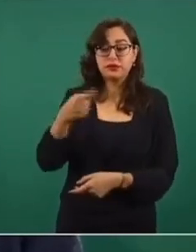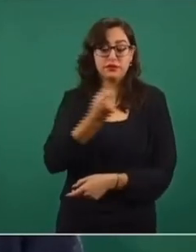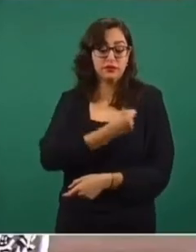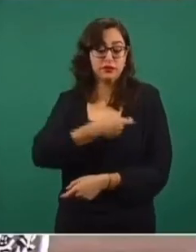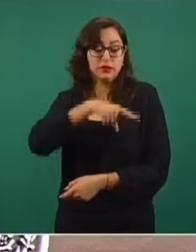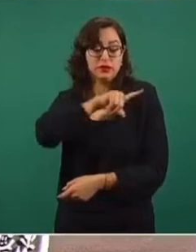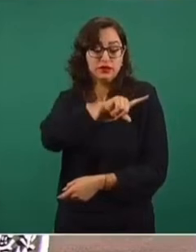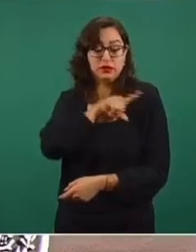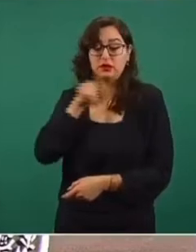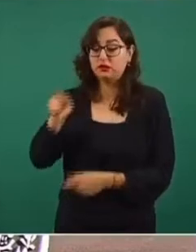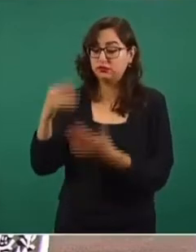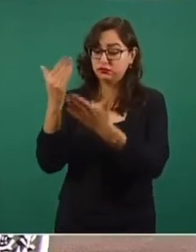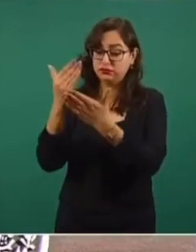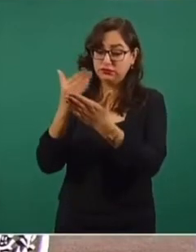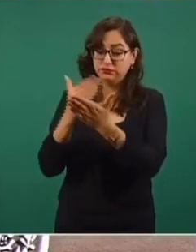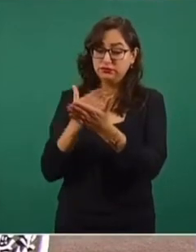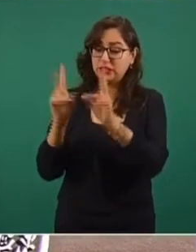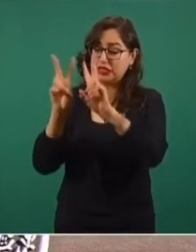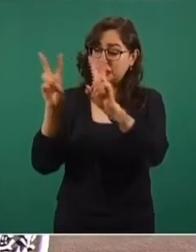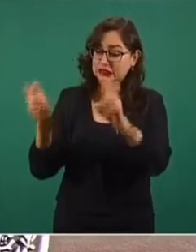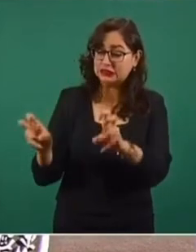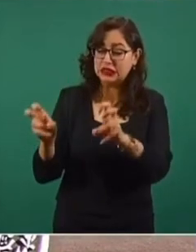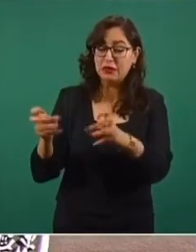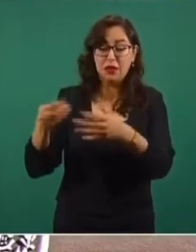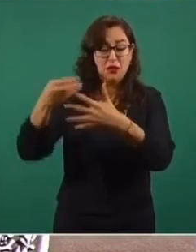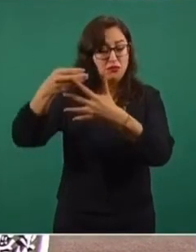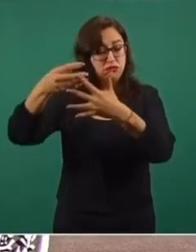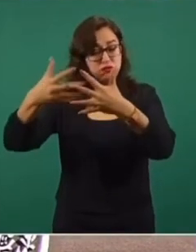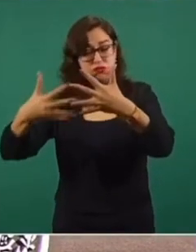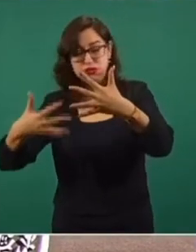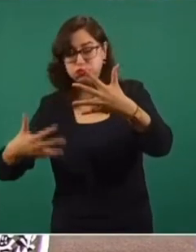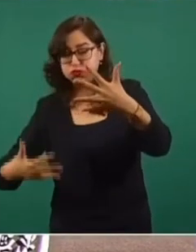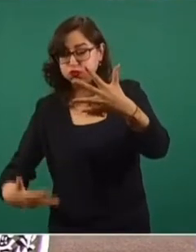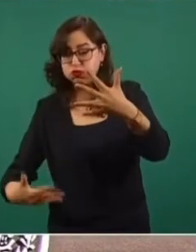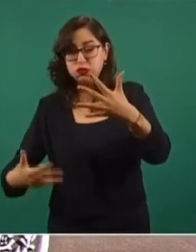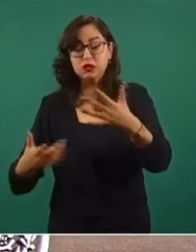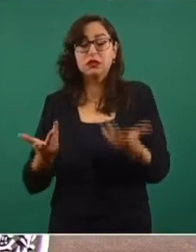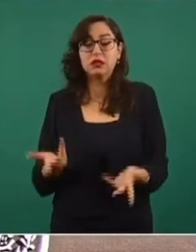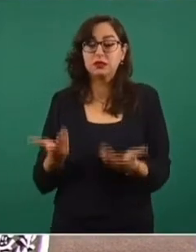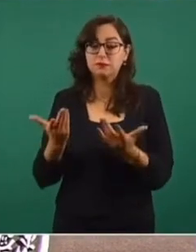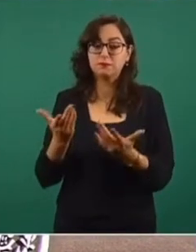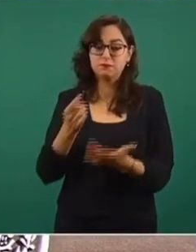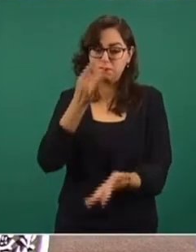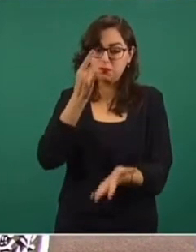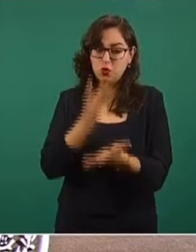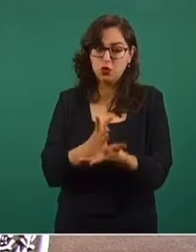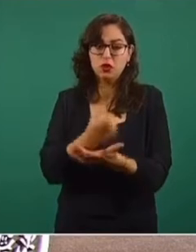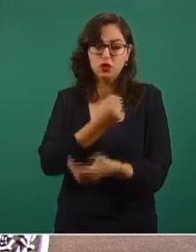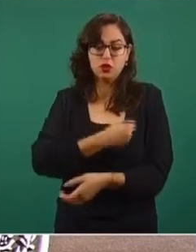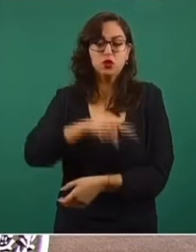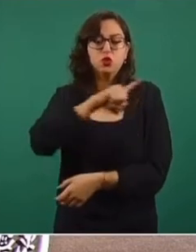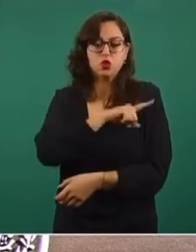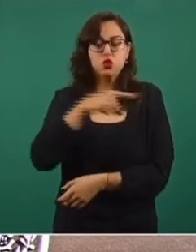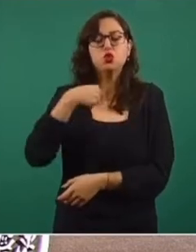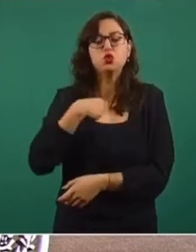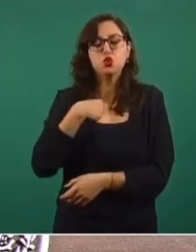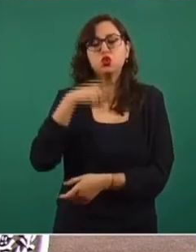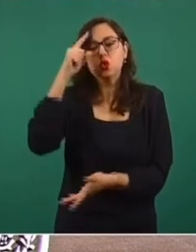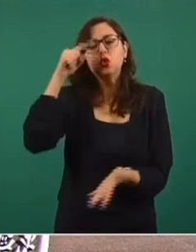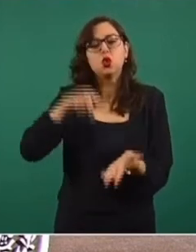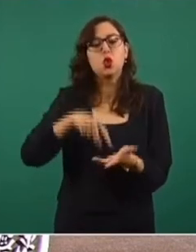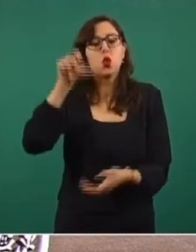reunión de seguridad, pero es un tema estrictamente del sector salud. Entonces, yo creo que esta tarde seguramente